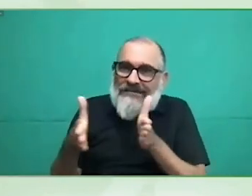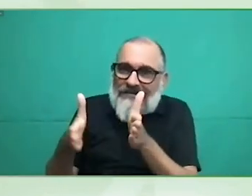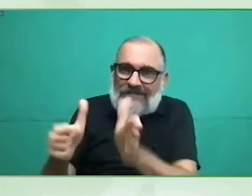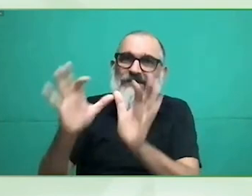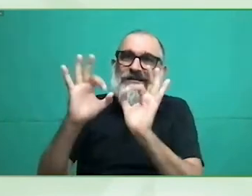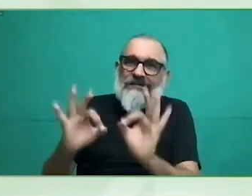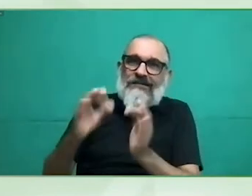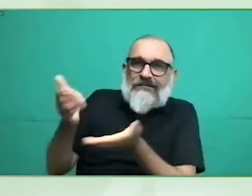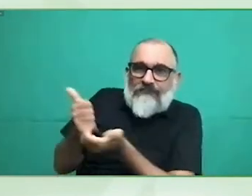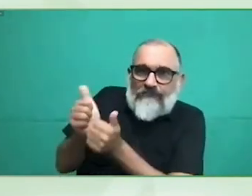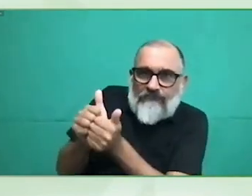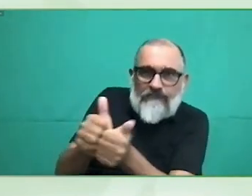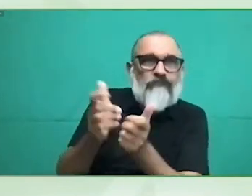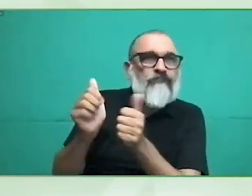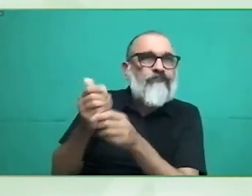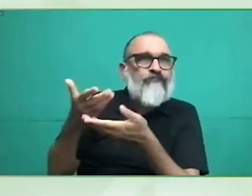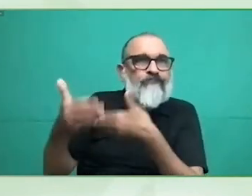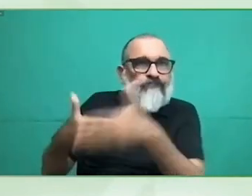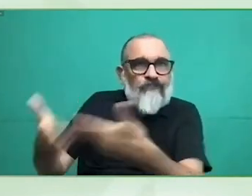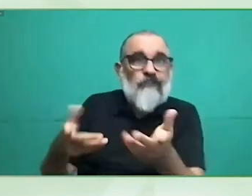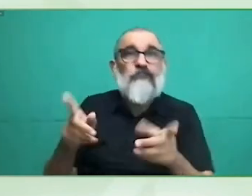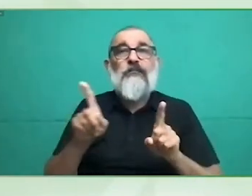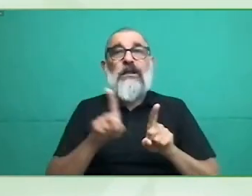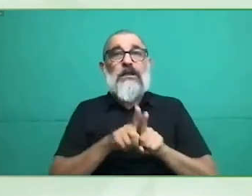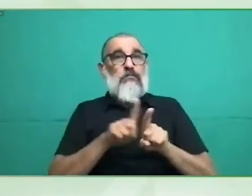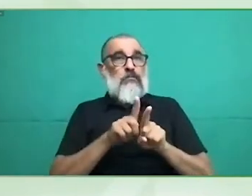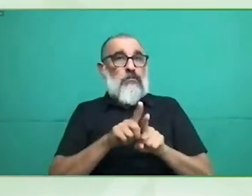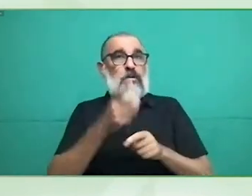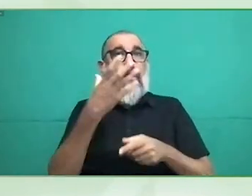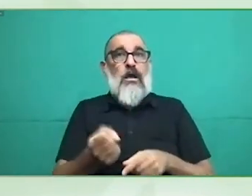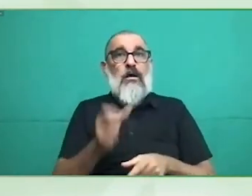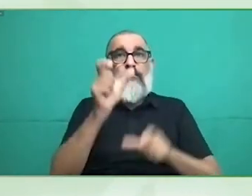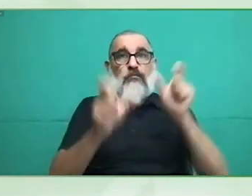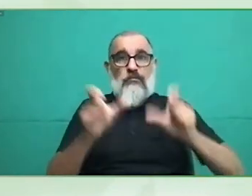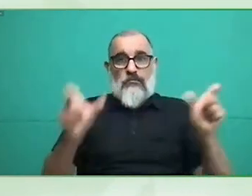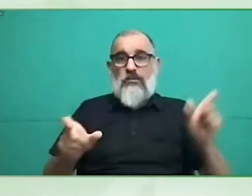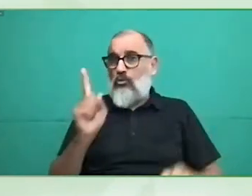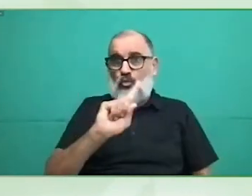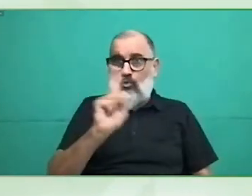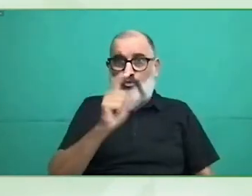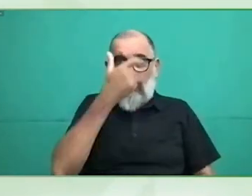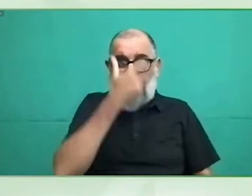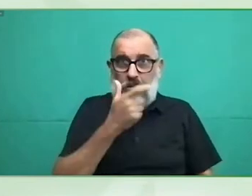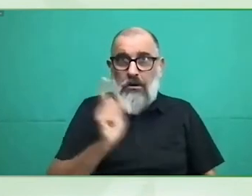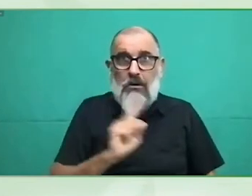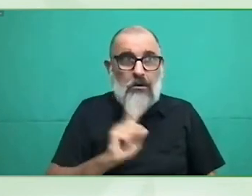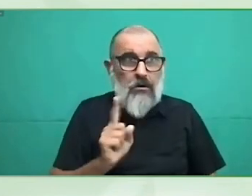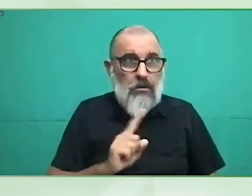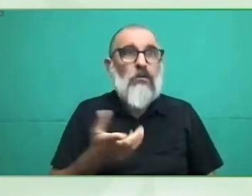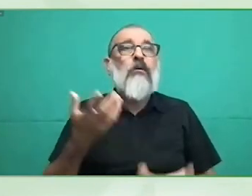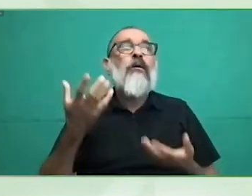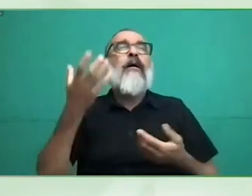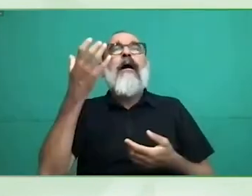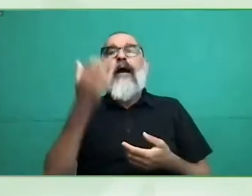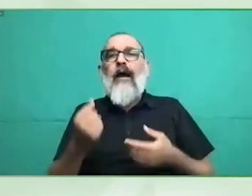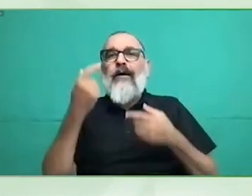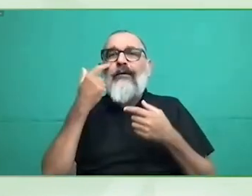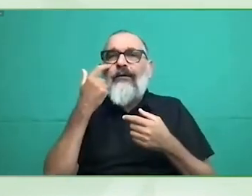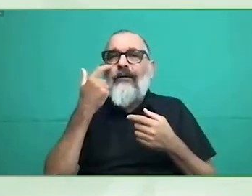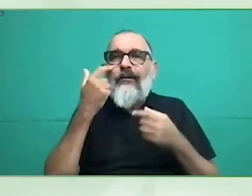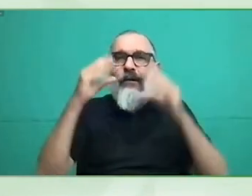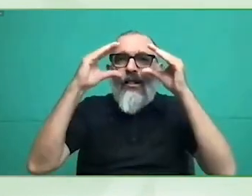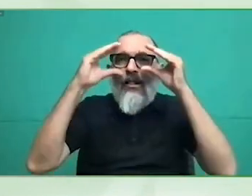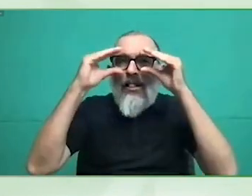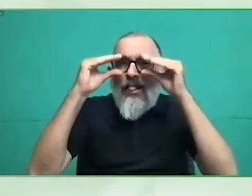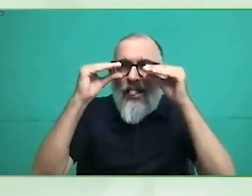y con seguridad el contenido de las papeletas porque a veces pues los contrastes los colores o los tamaños son